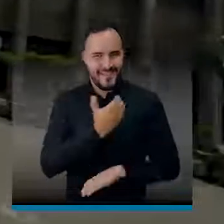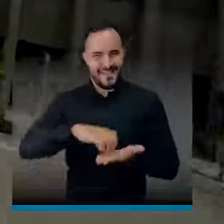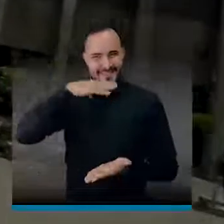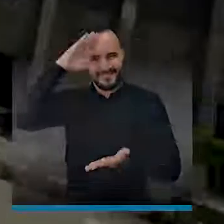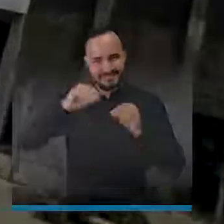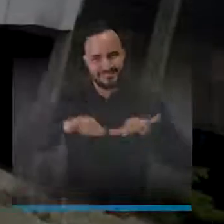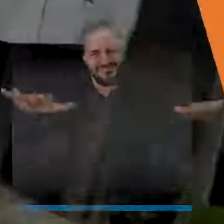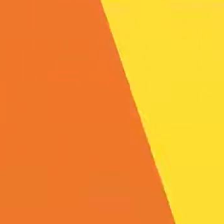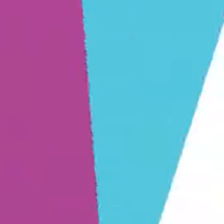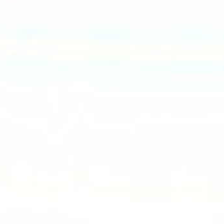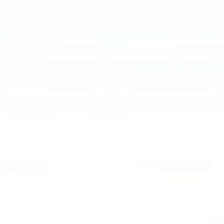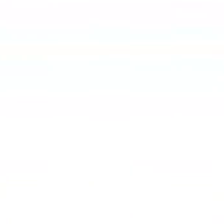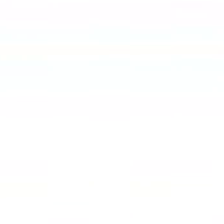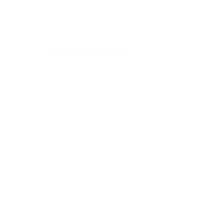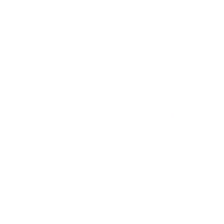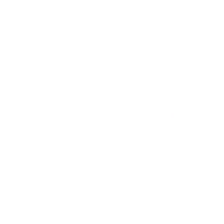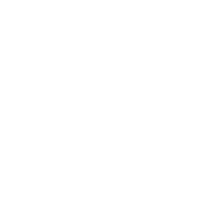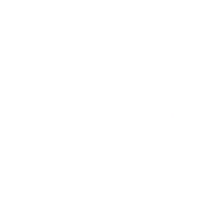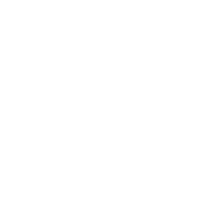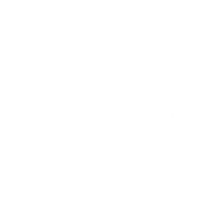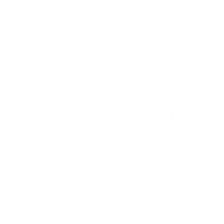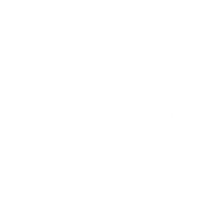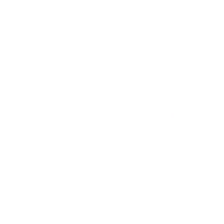Alcaldía de Medellín. Medellín futuro.